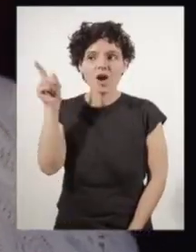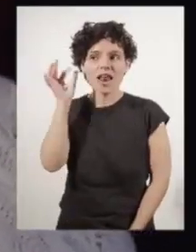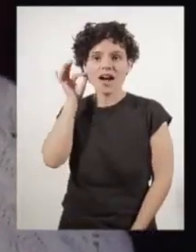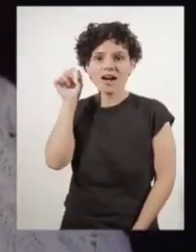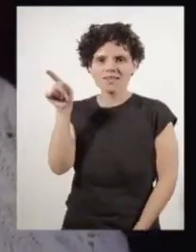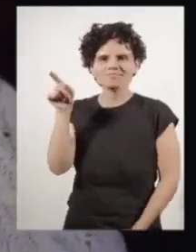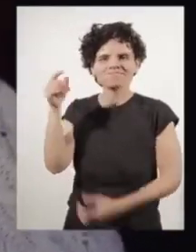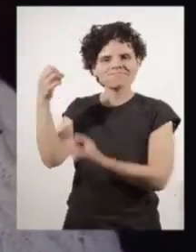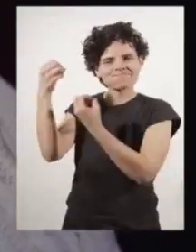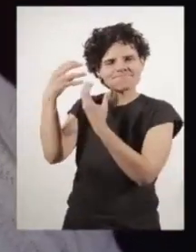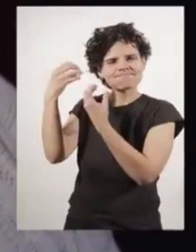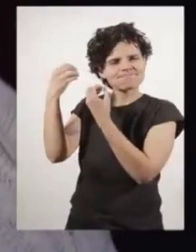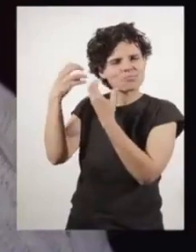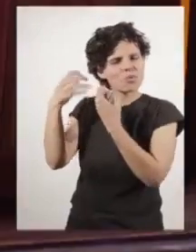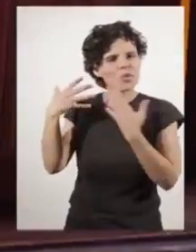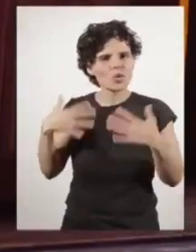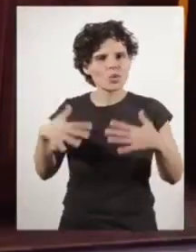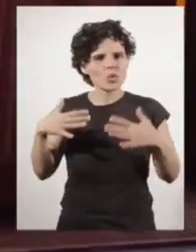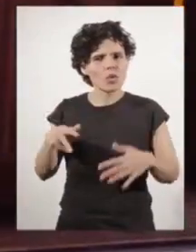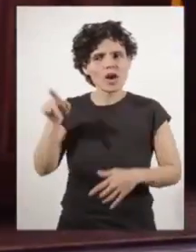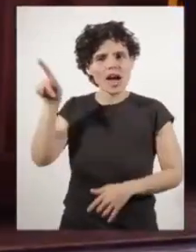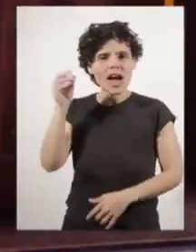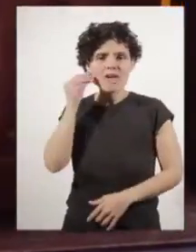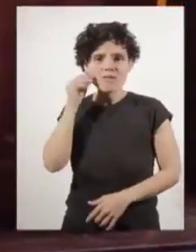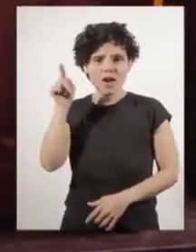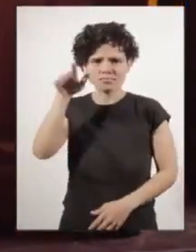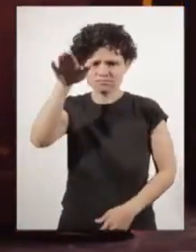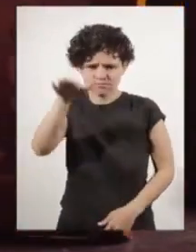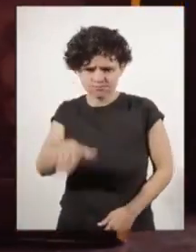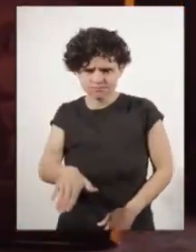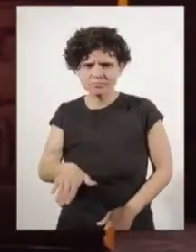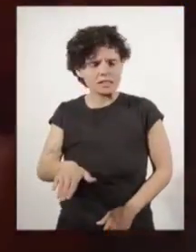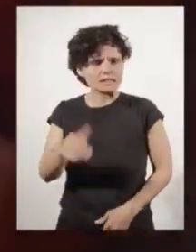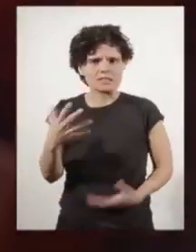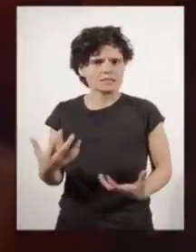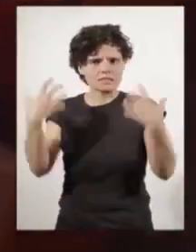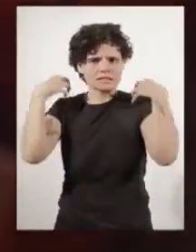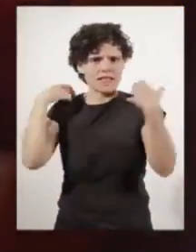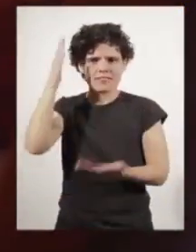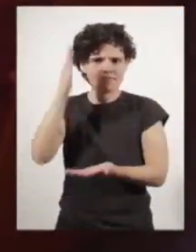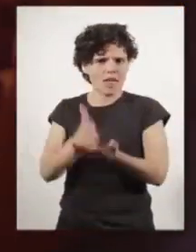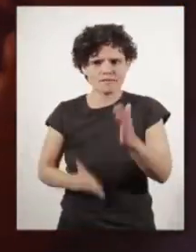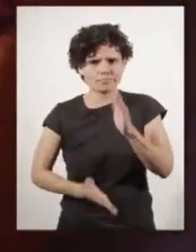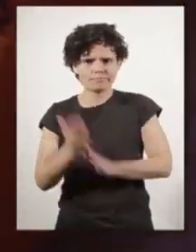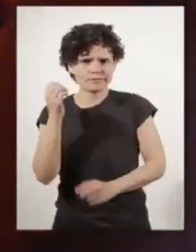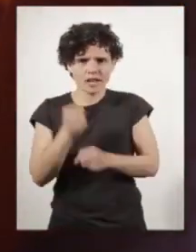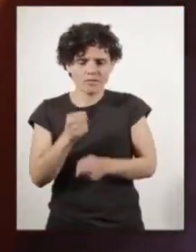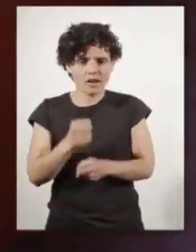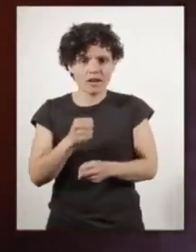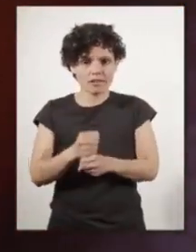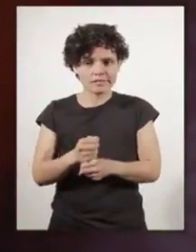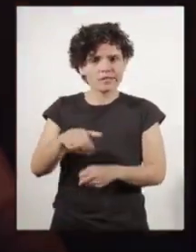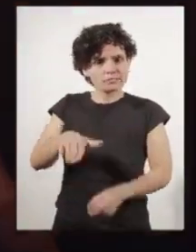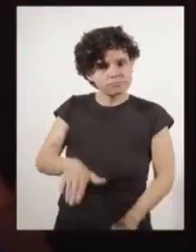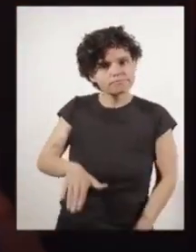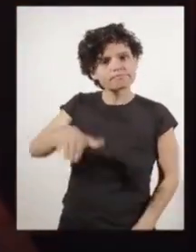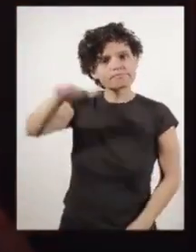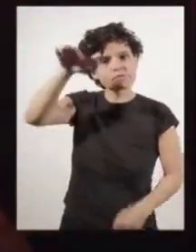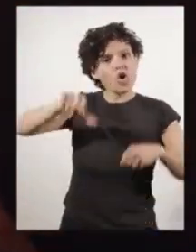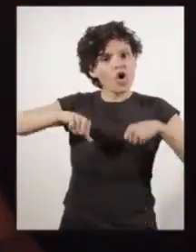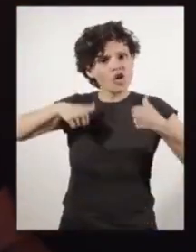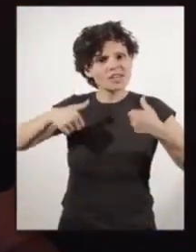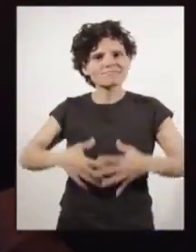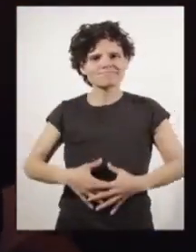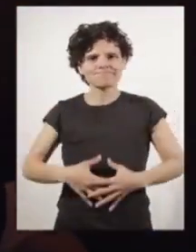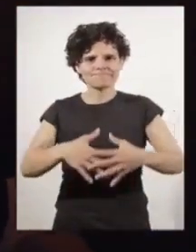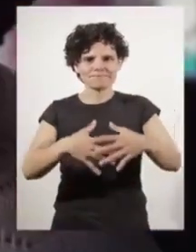abuela he aprendido muchas cosas. Apenas era una niña cuando le tocó salir a trabajar. Y luego de joven se esforzó para